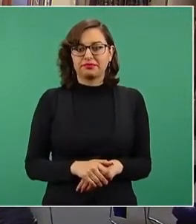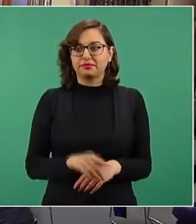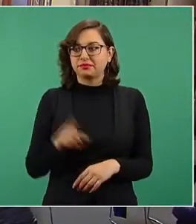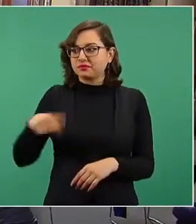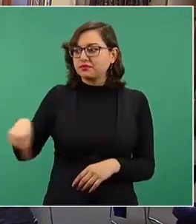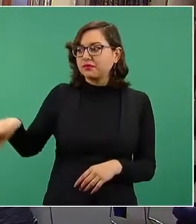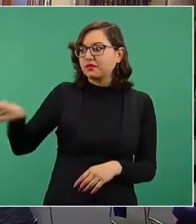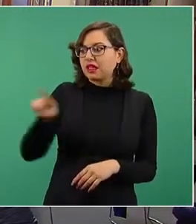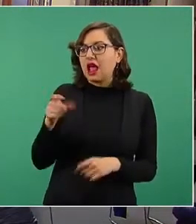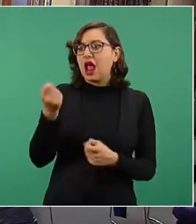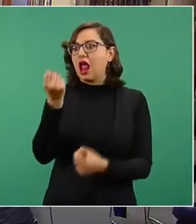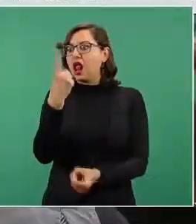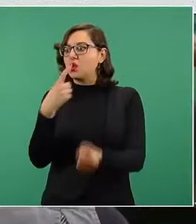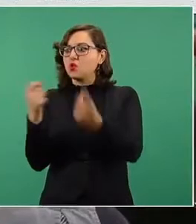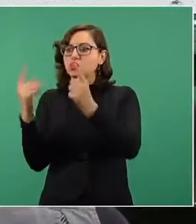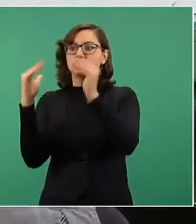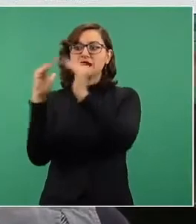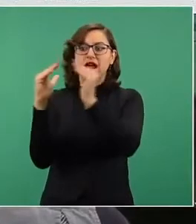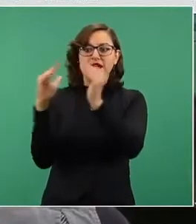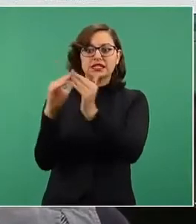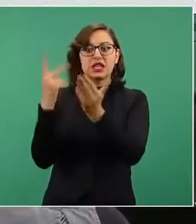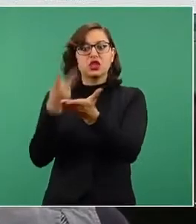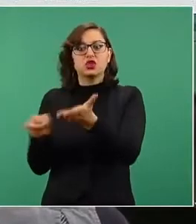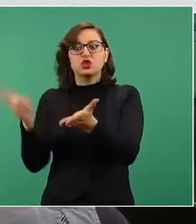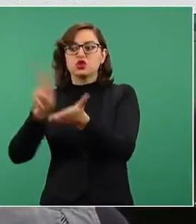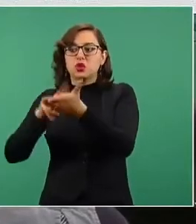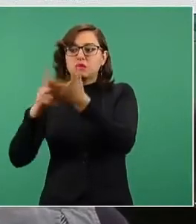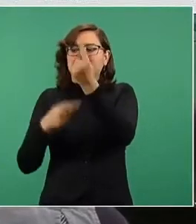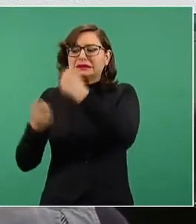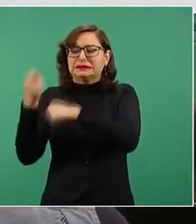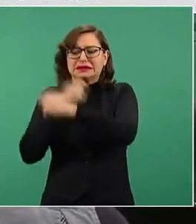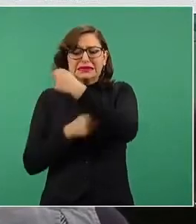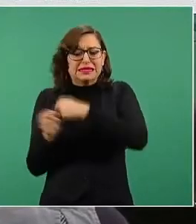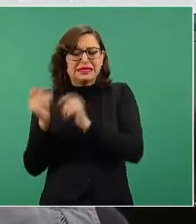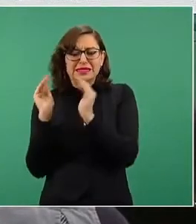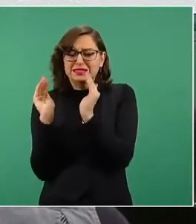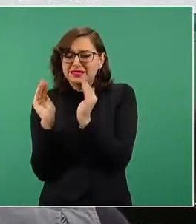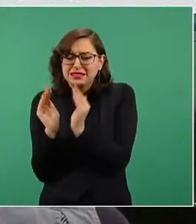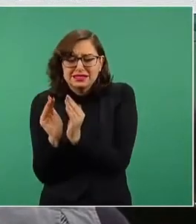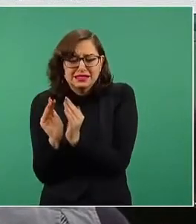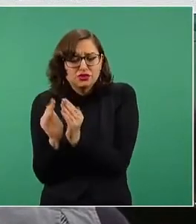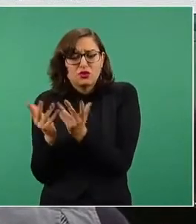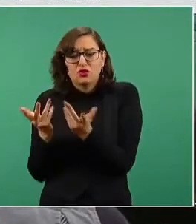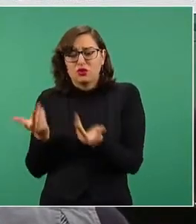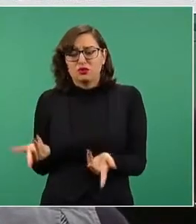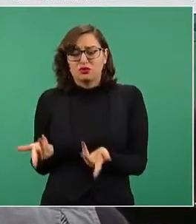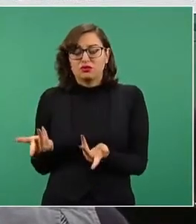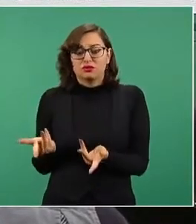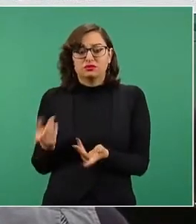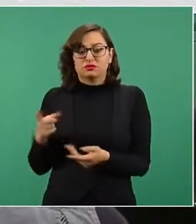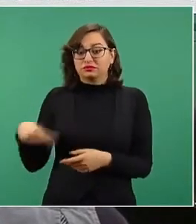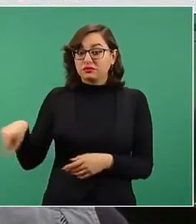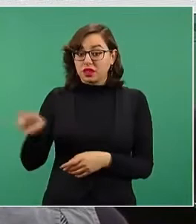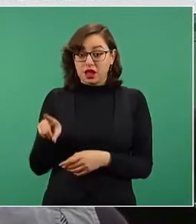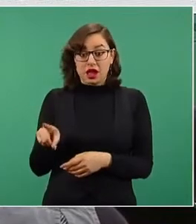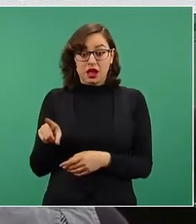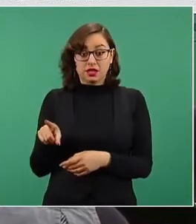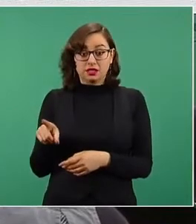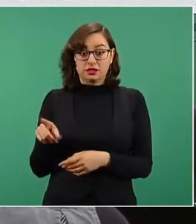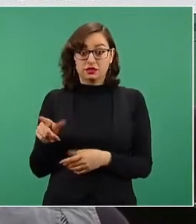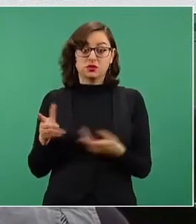los hogares, que están ahí en un localito, dentro de una casa que no tienen,